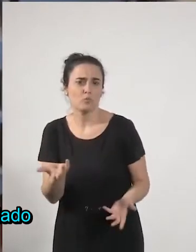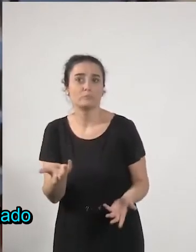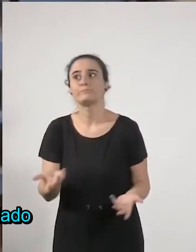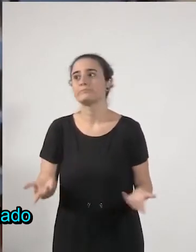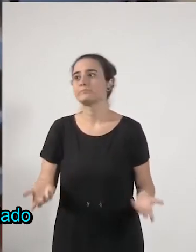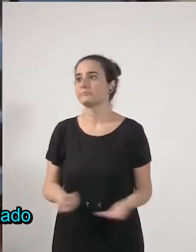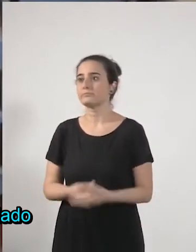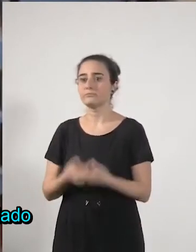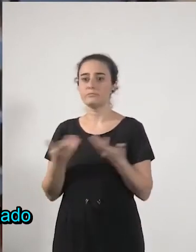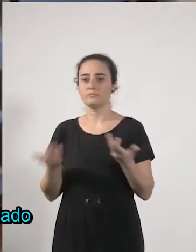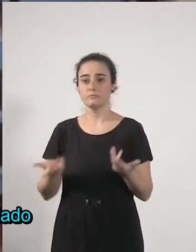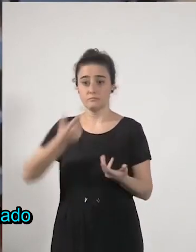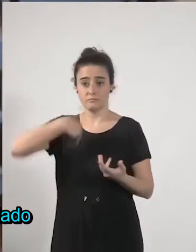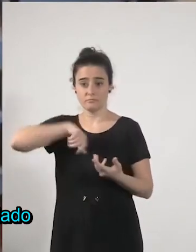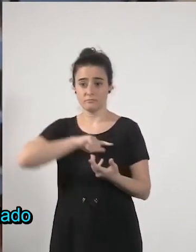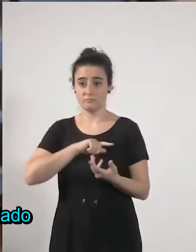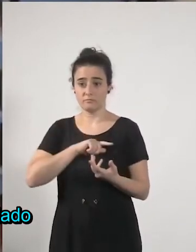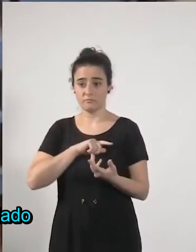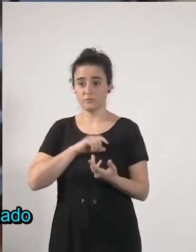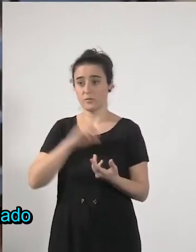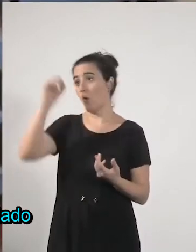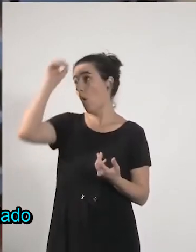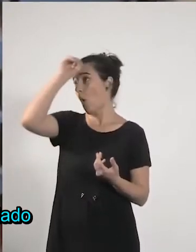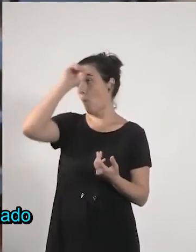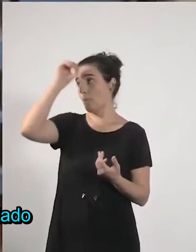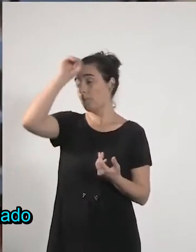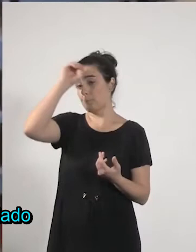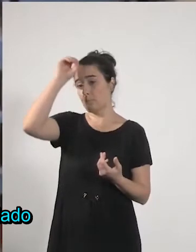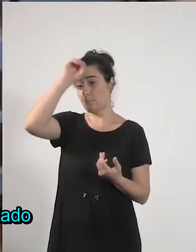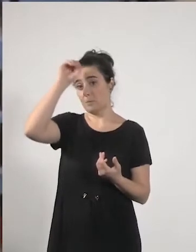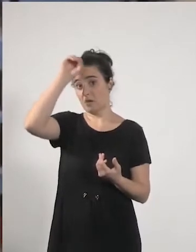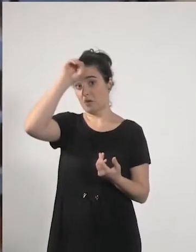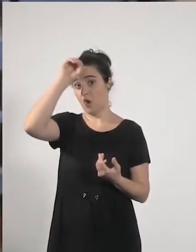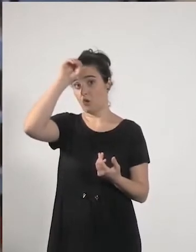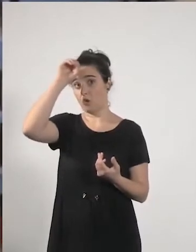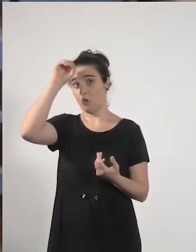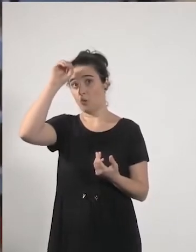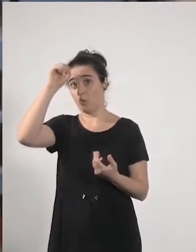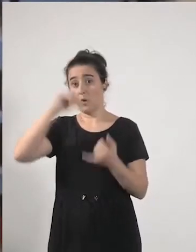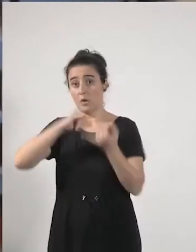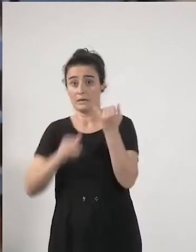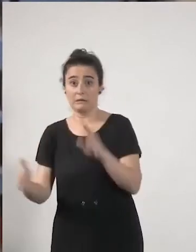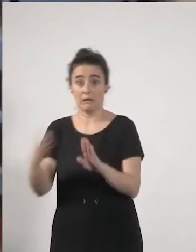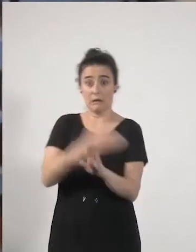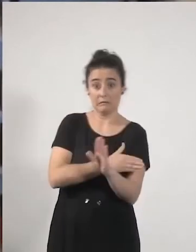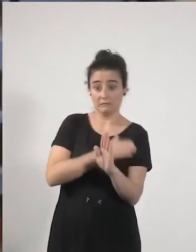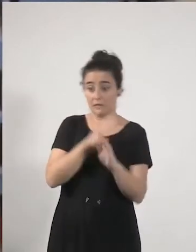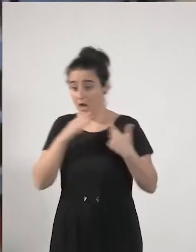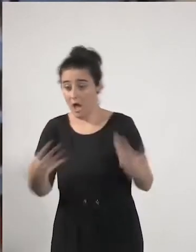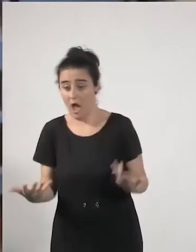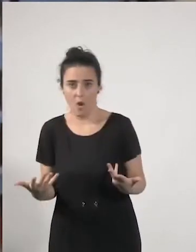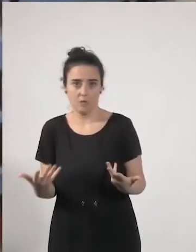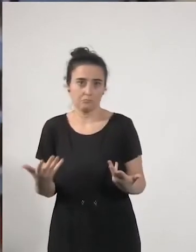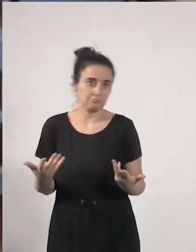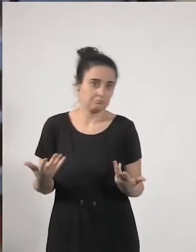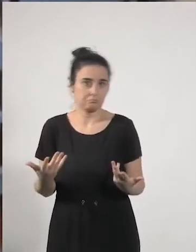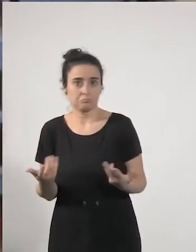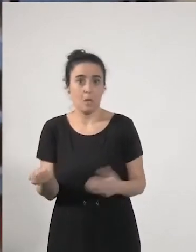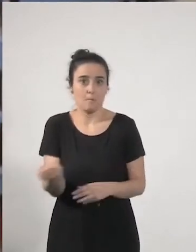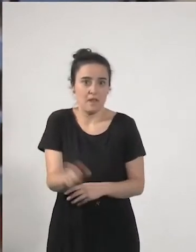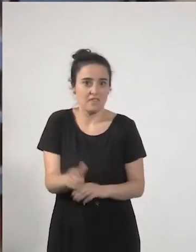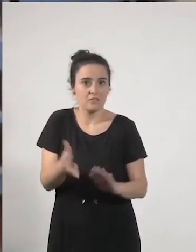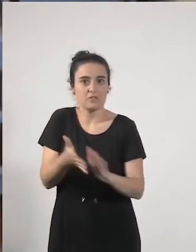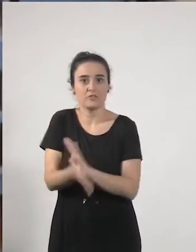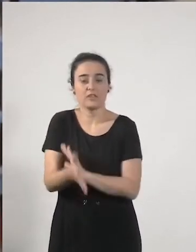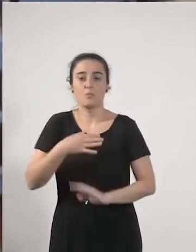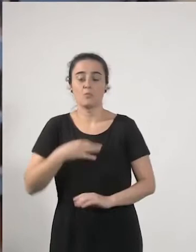hemos cambiado mucho de opinión con la crisis seguimos opinando que habrá que grabar más